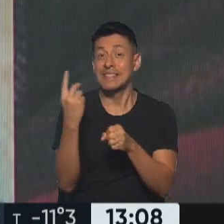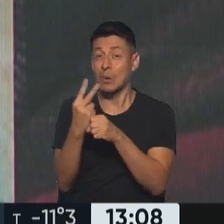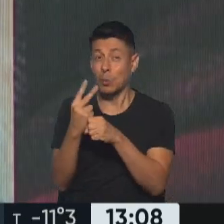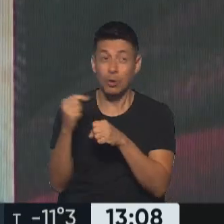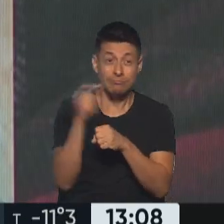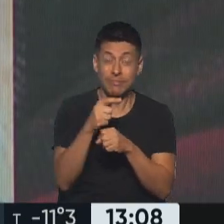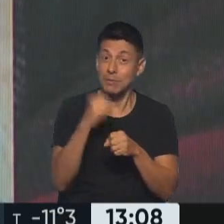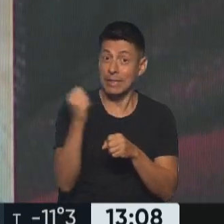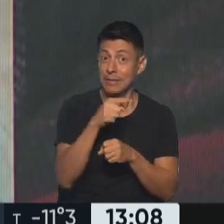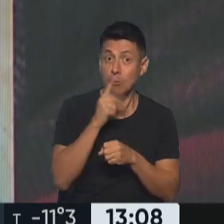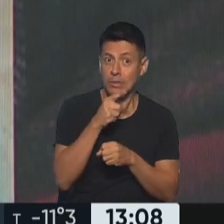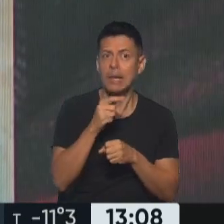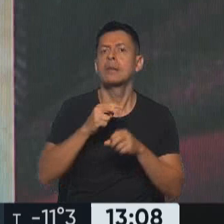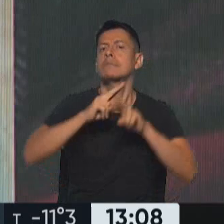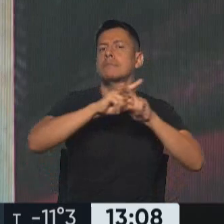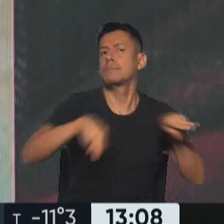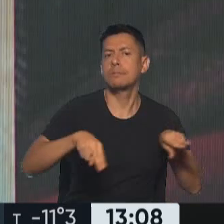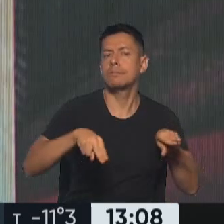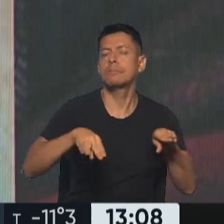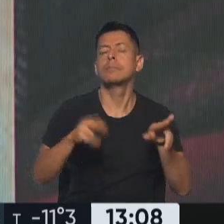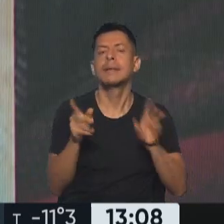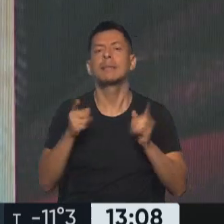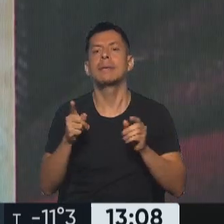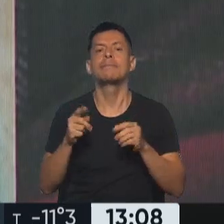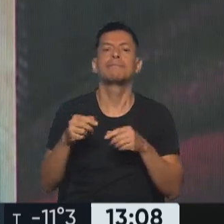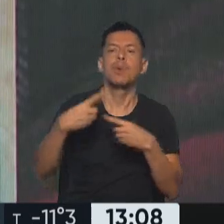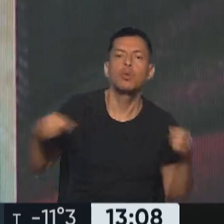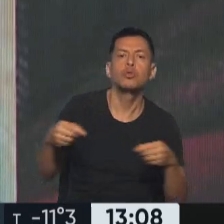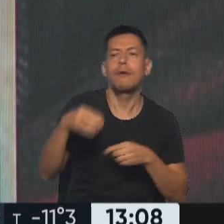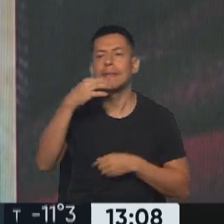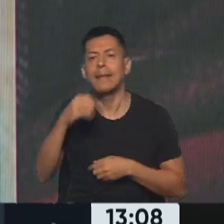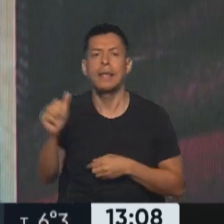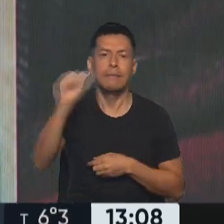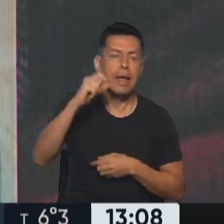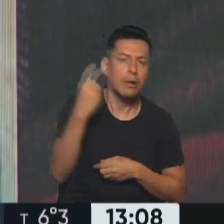Rusia. Y algunos productos como bebidas alcohólicas, cemento y otros materiales rusos.